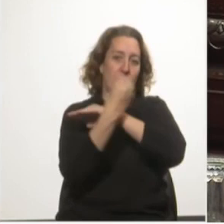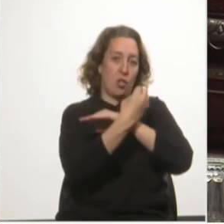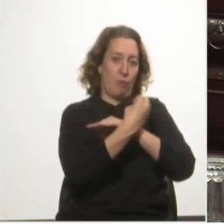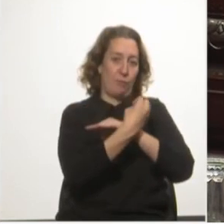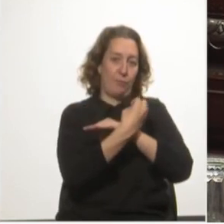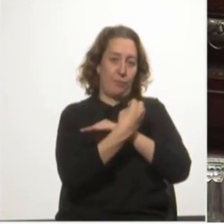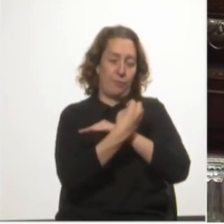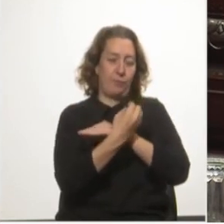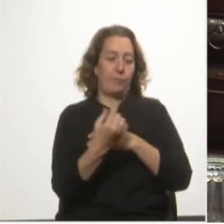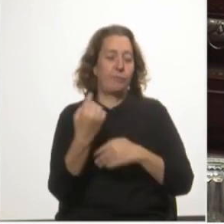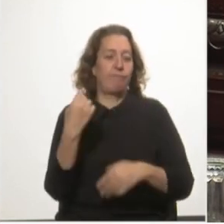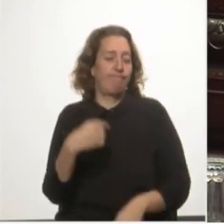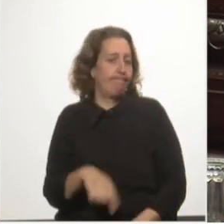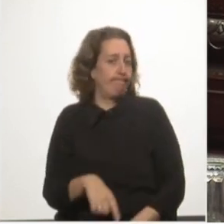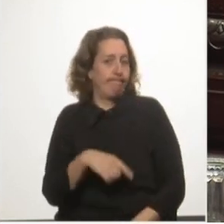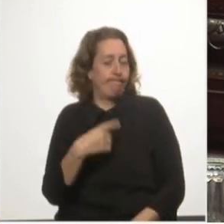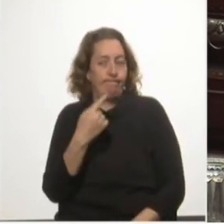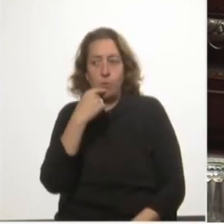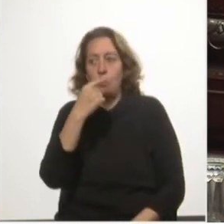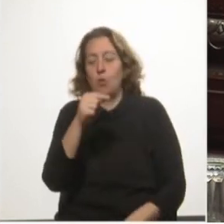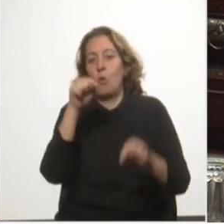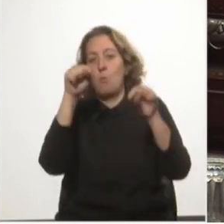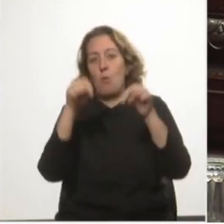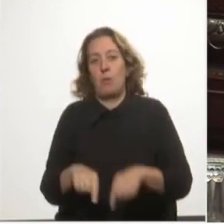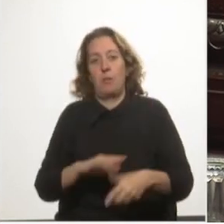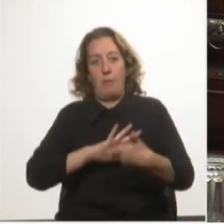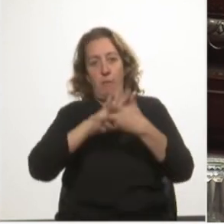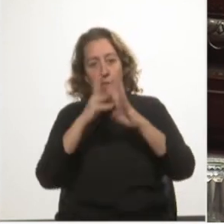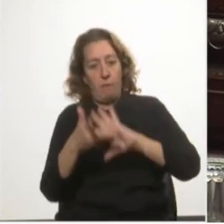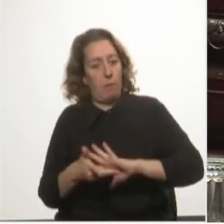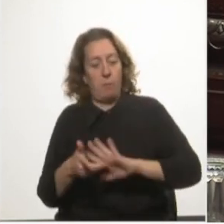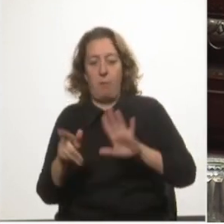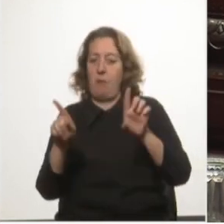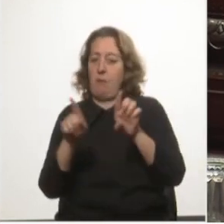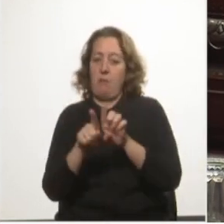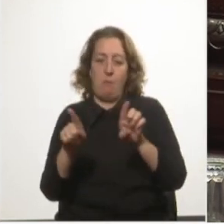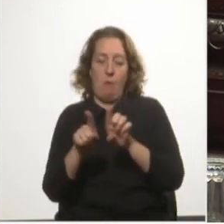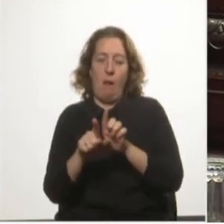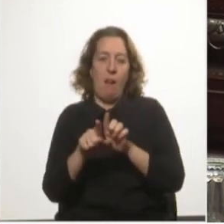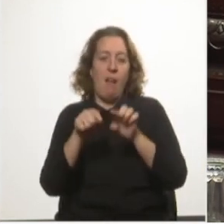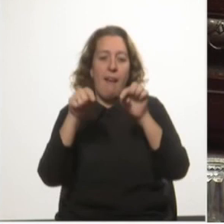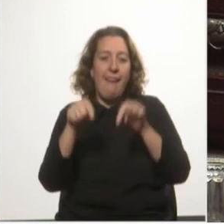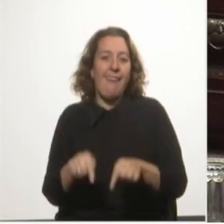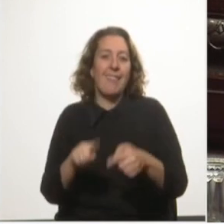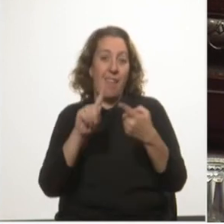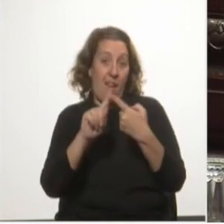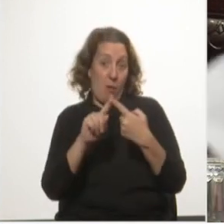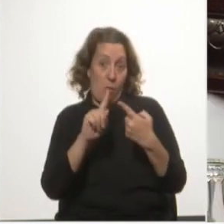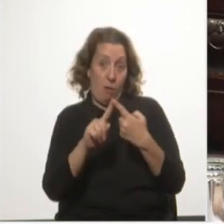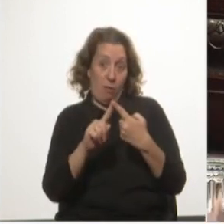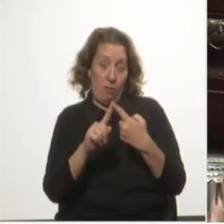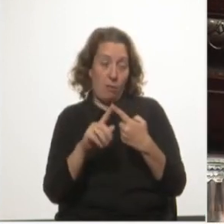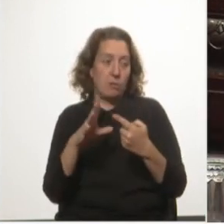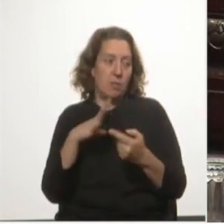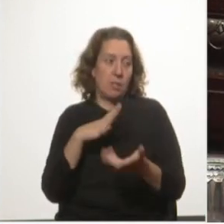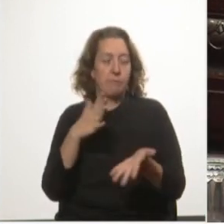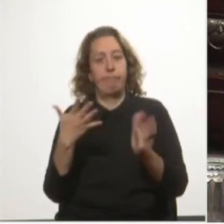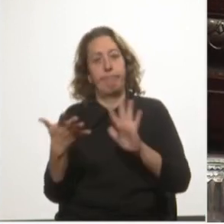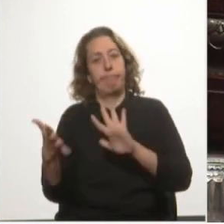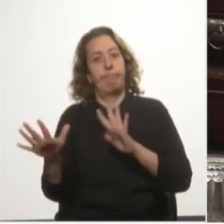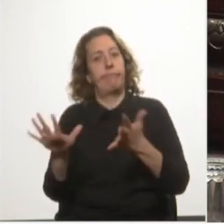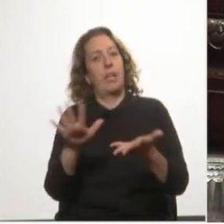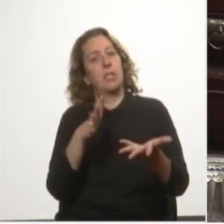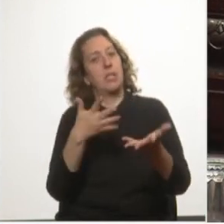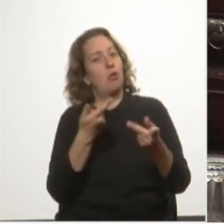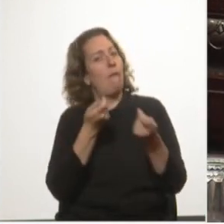No exagero si afirmo que por estos medios, este acuerdo supone en muchos aspectos similares grados de